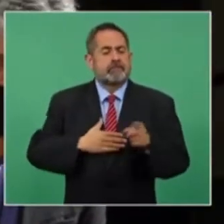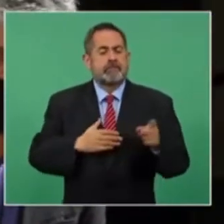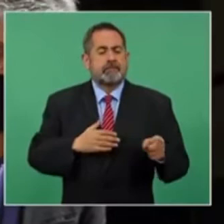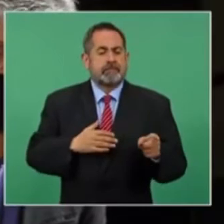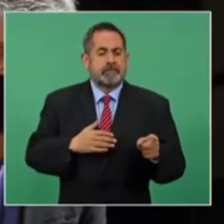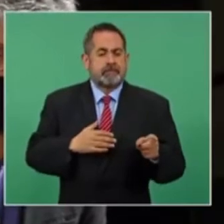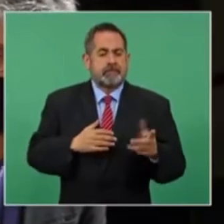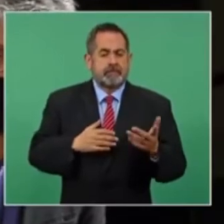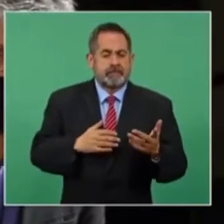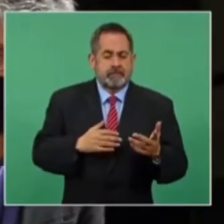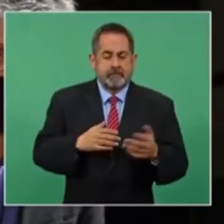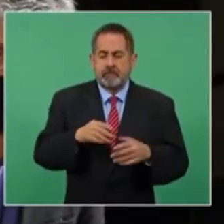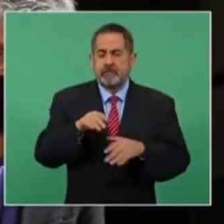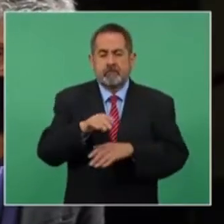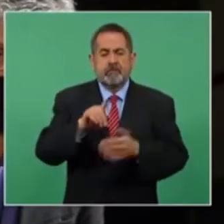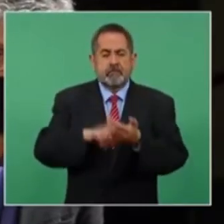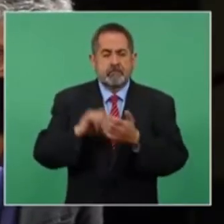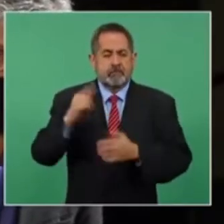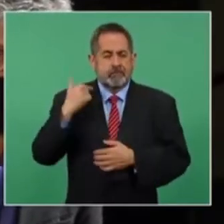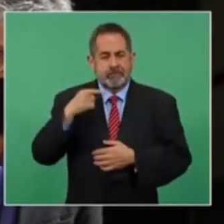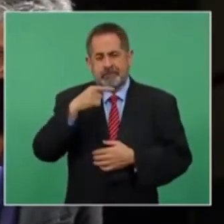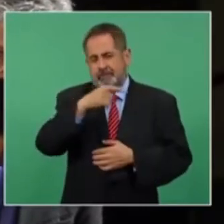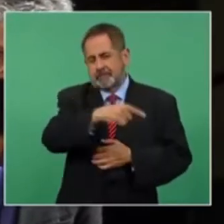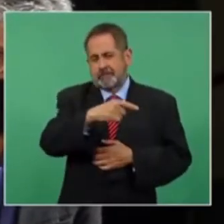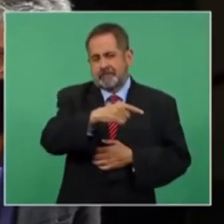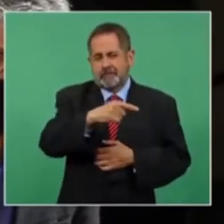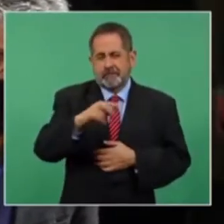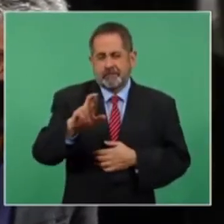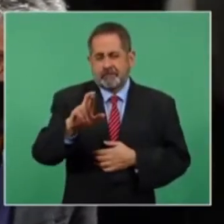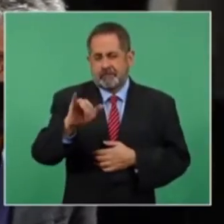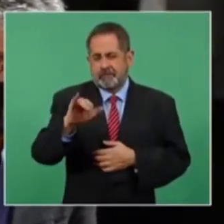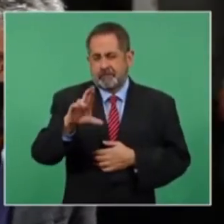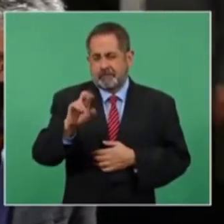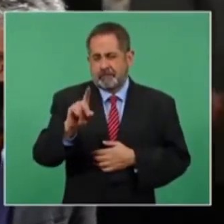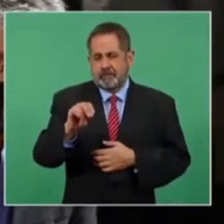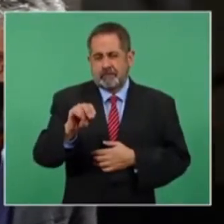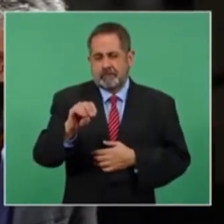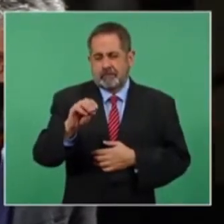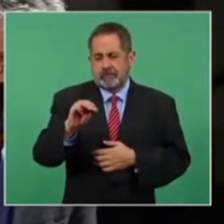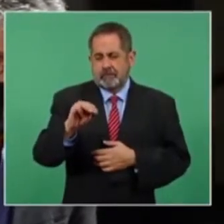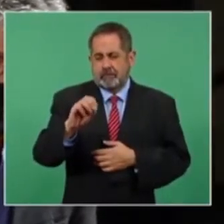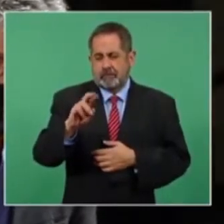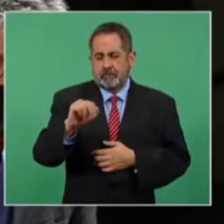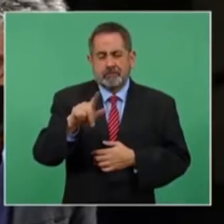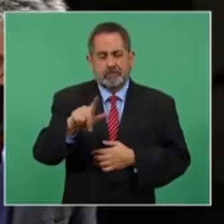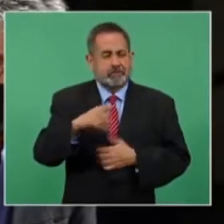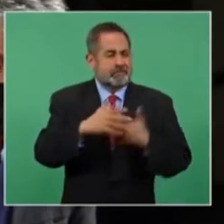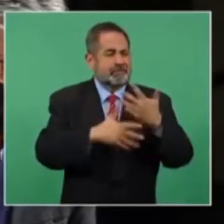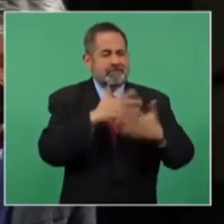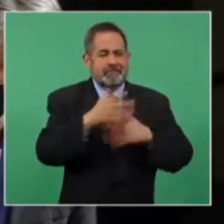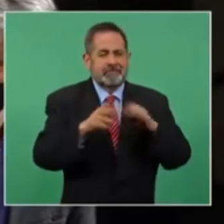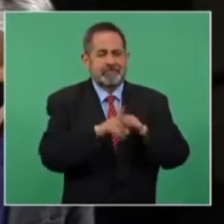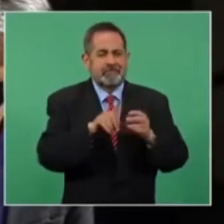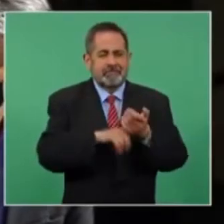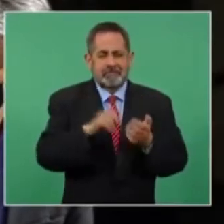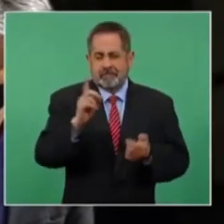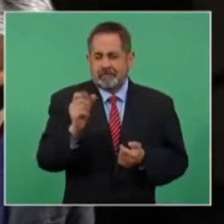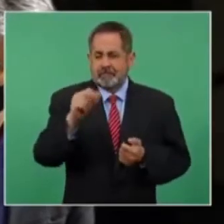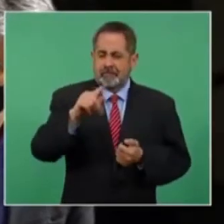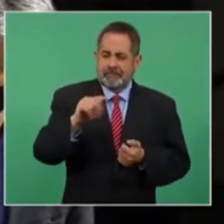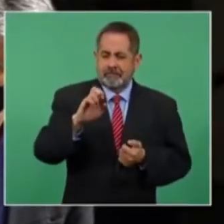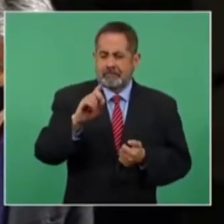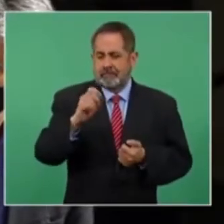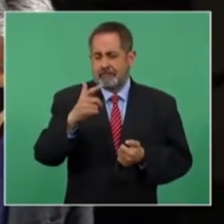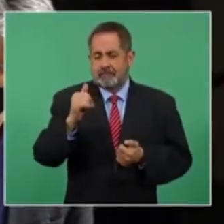está el más reciente caso del operador político de Ricardo Monreal, que hacen un escándalo, tanto Dante Delgado como Ricardo